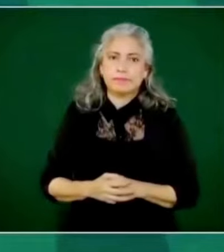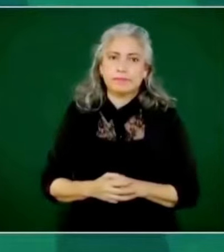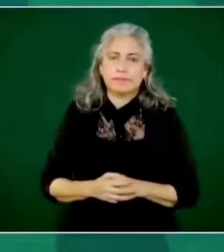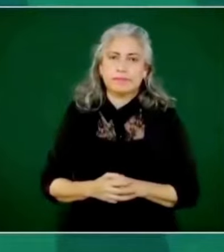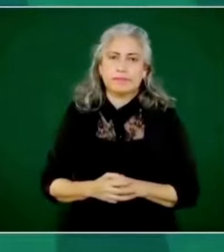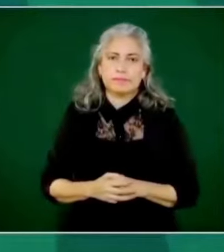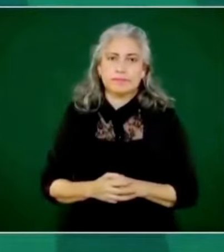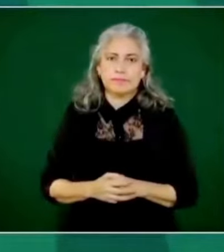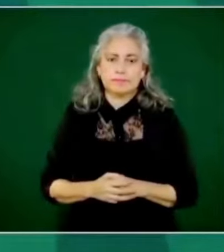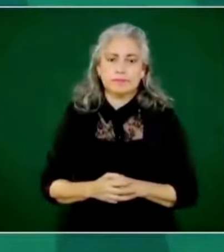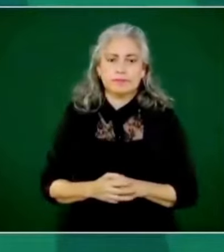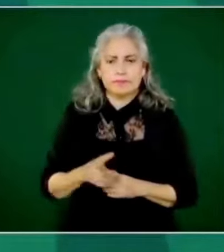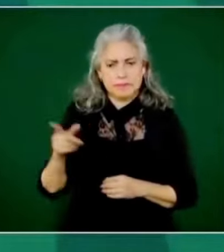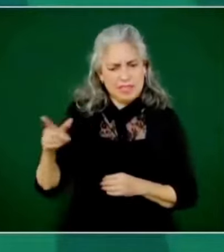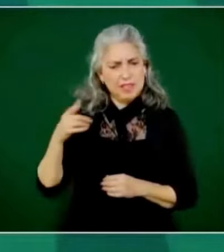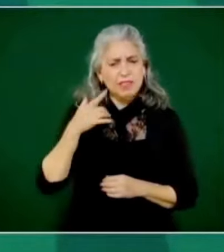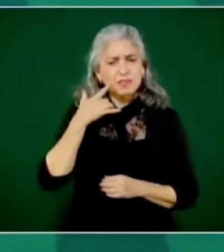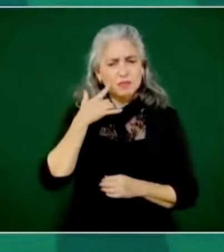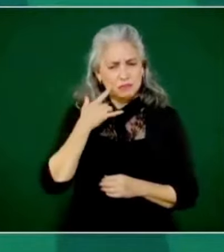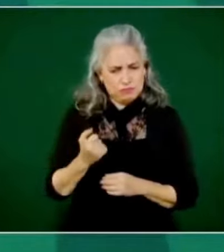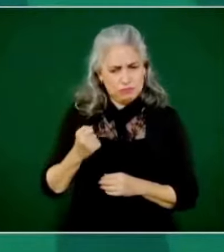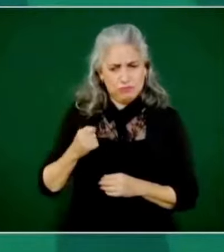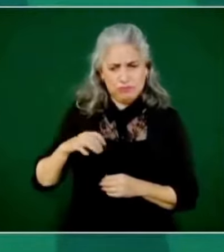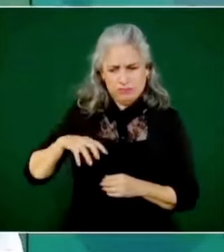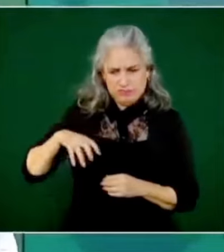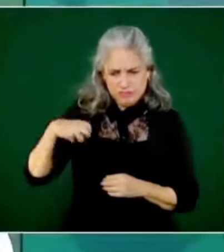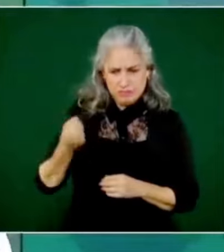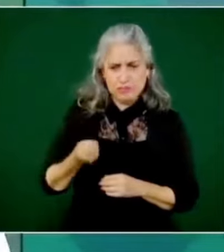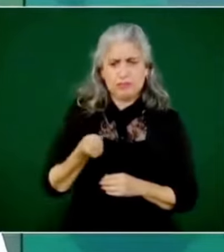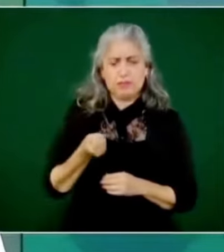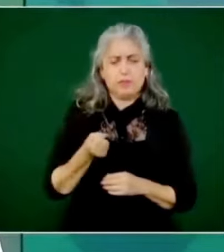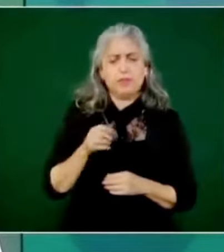Su lucha era contra el clero,